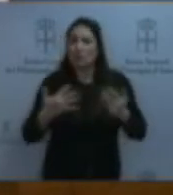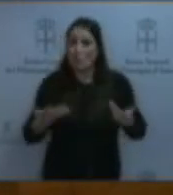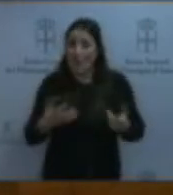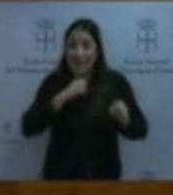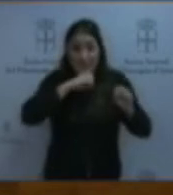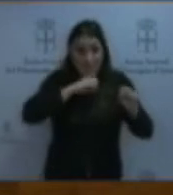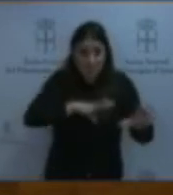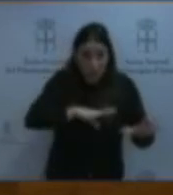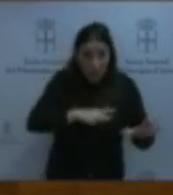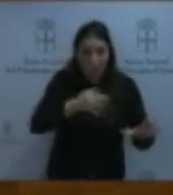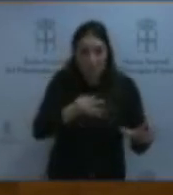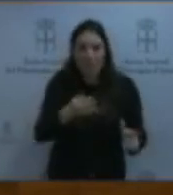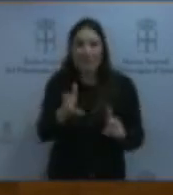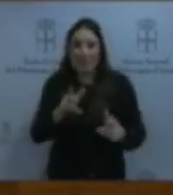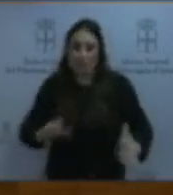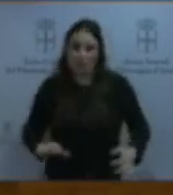y ante el derecho Muchas gracias Gracias